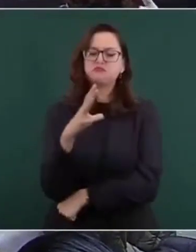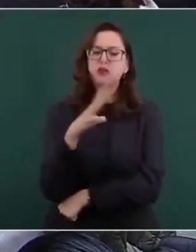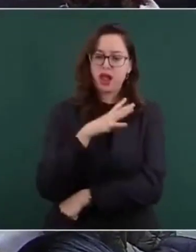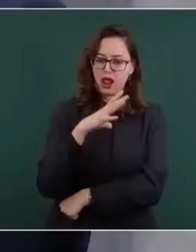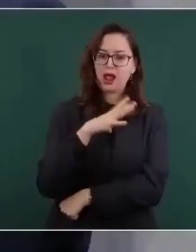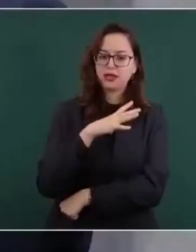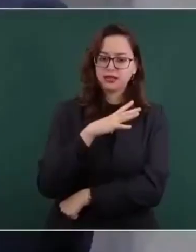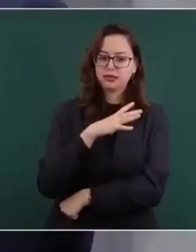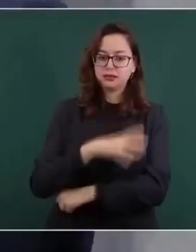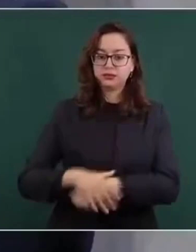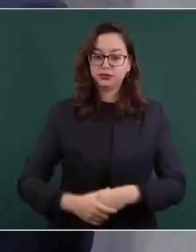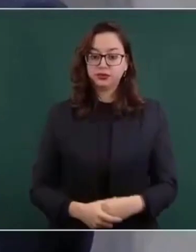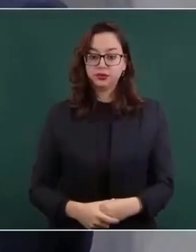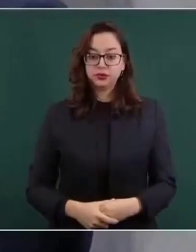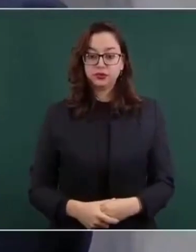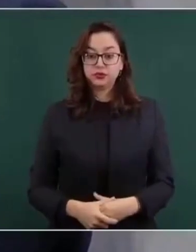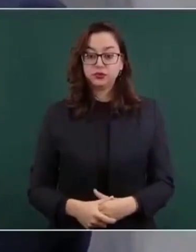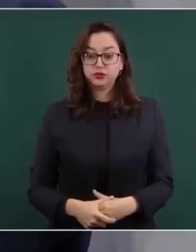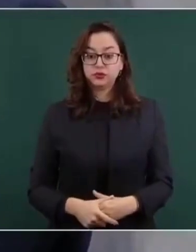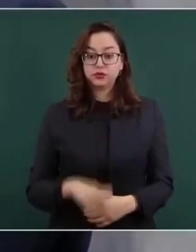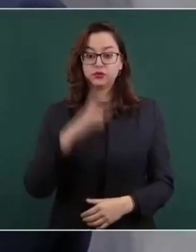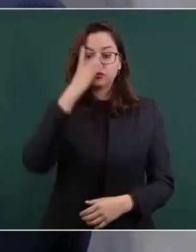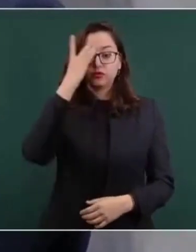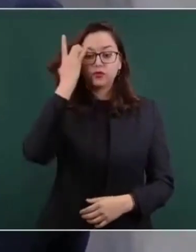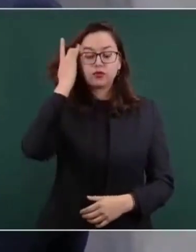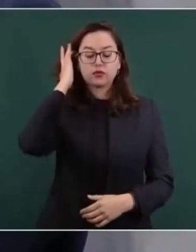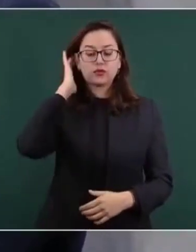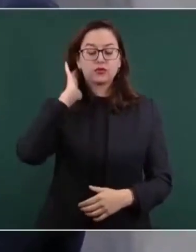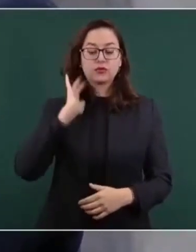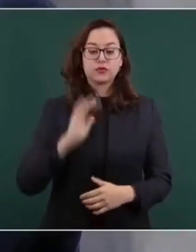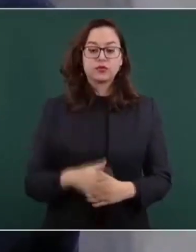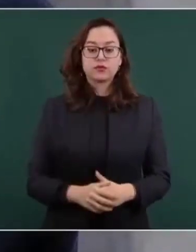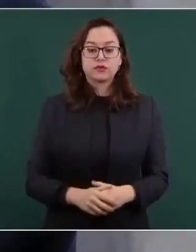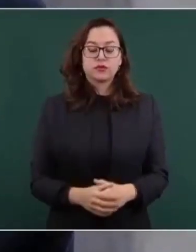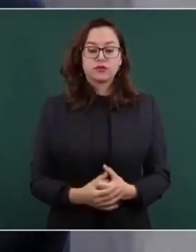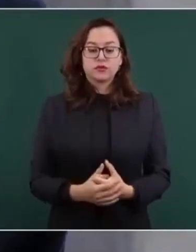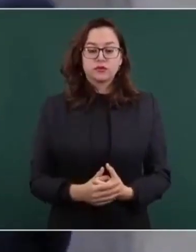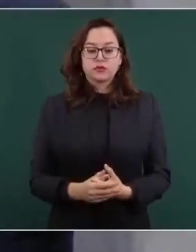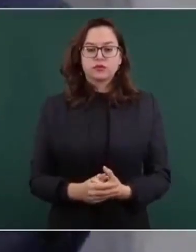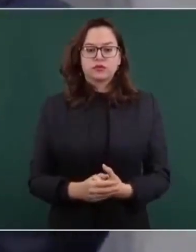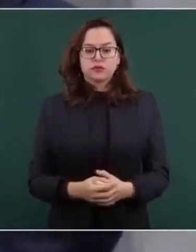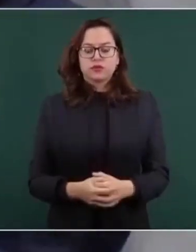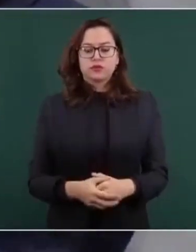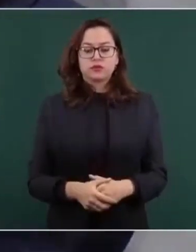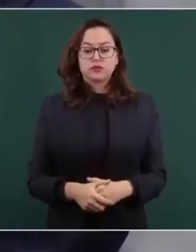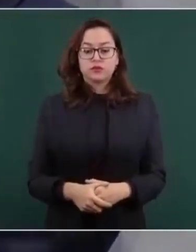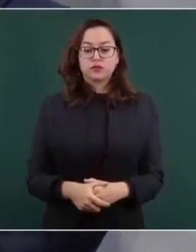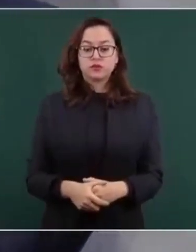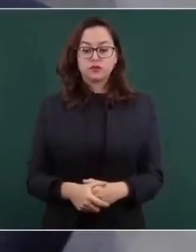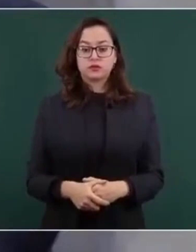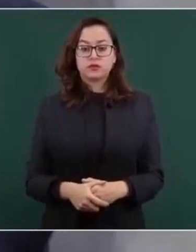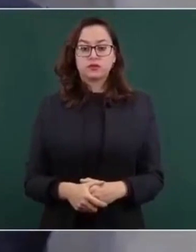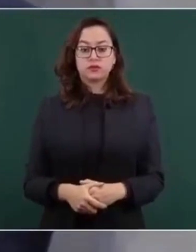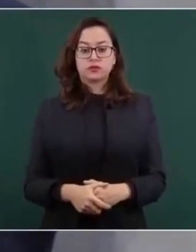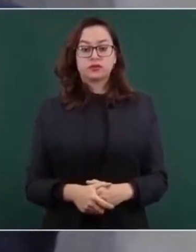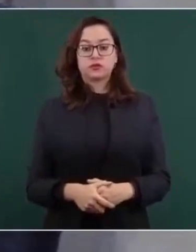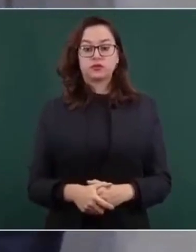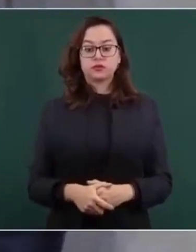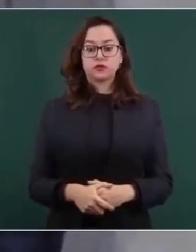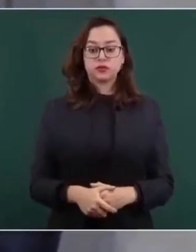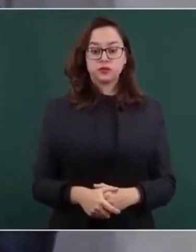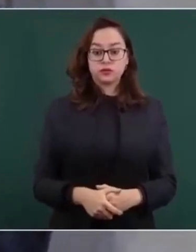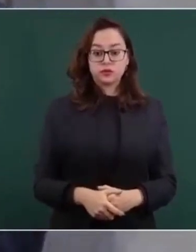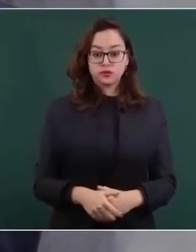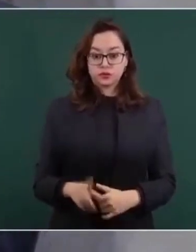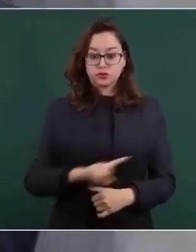¿Se necesitarían absorción de reforzamiento? Sí, eso ya los médicos lo van